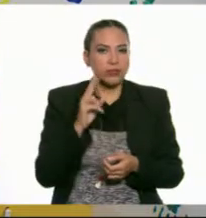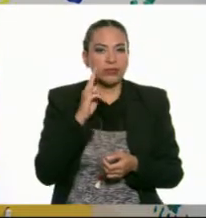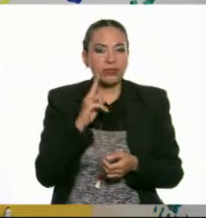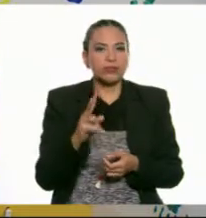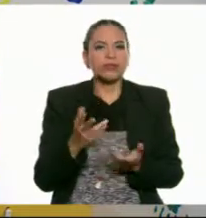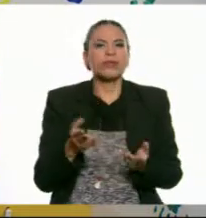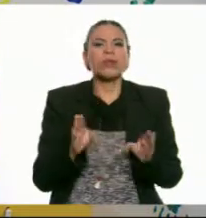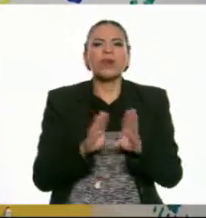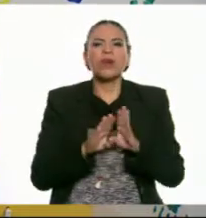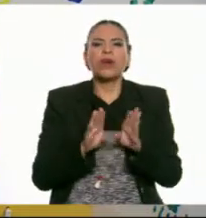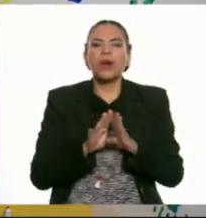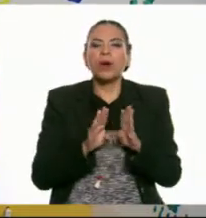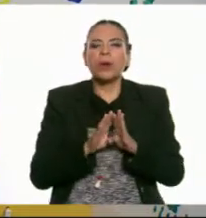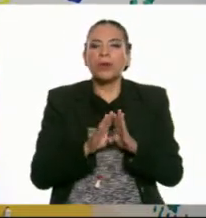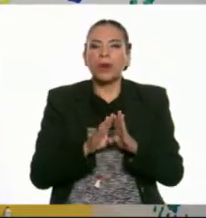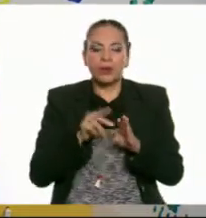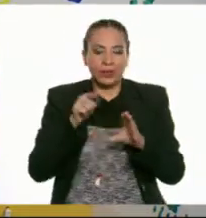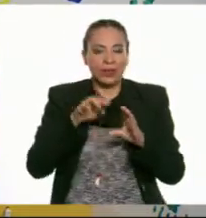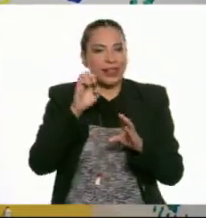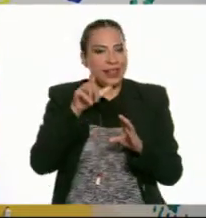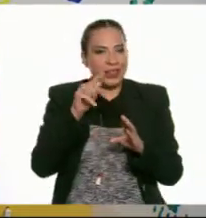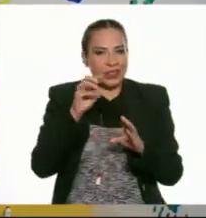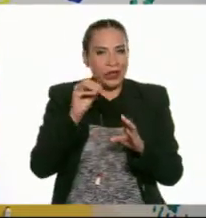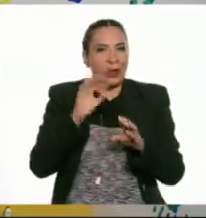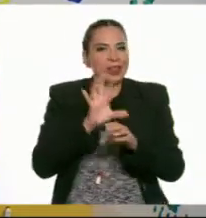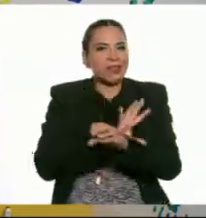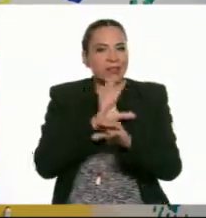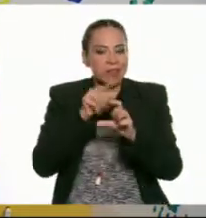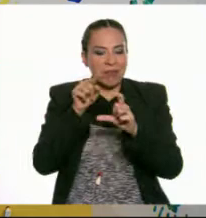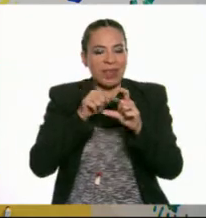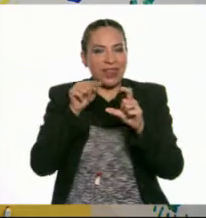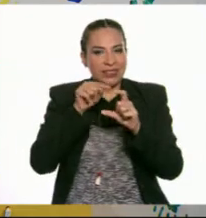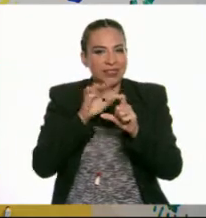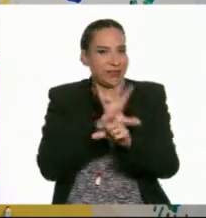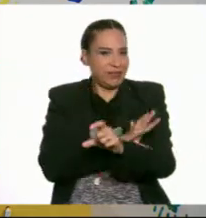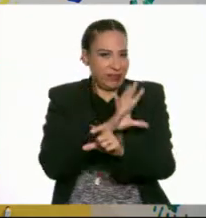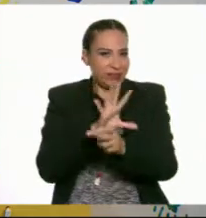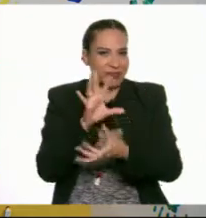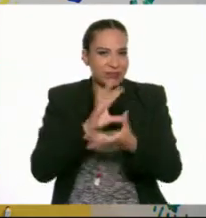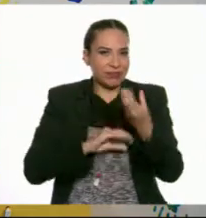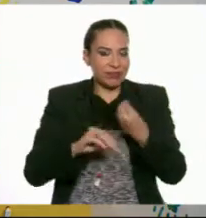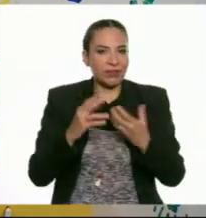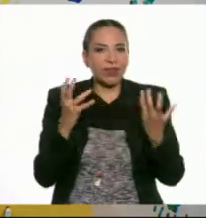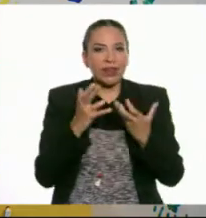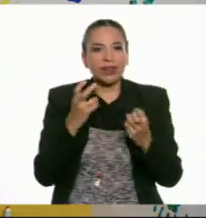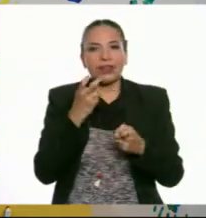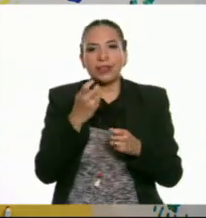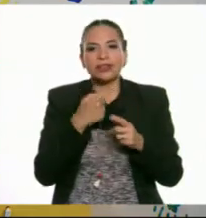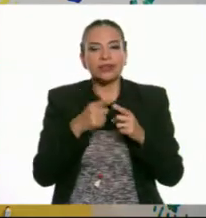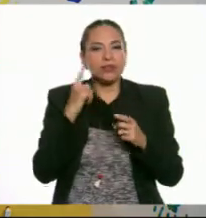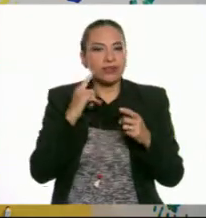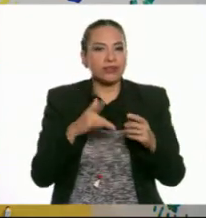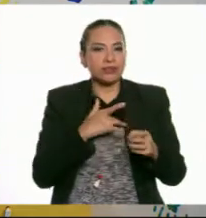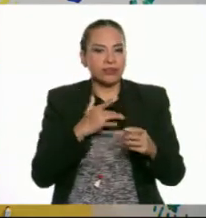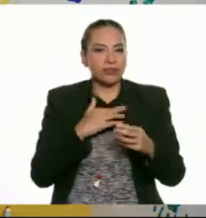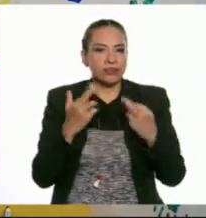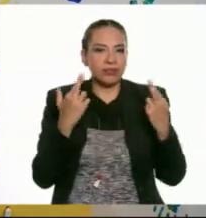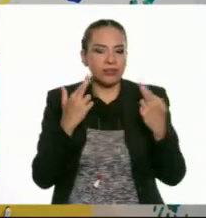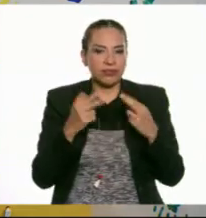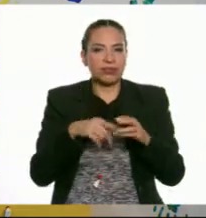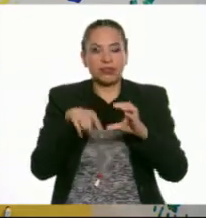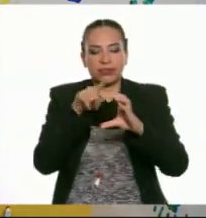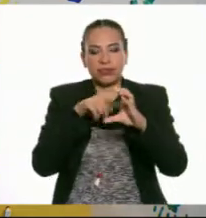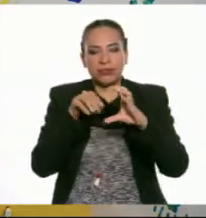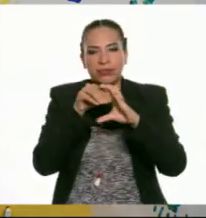cómo el electroimán, con medio de la energía eléctrica, hace esas pequeñas vibraciones que hacen que el